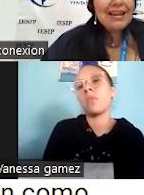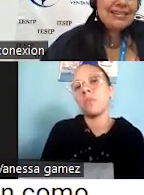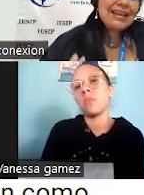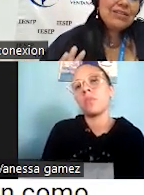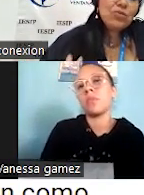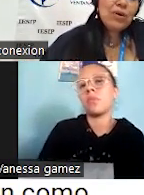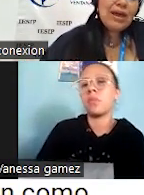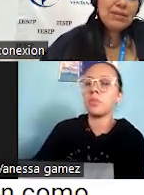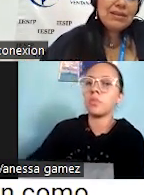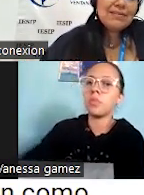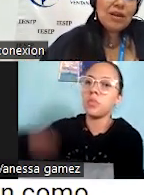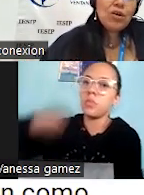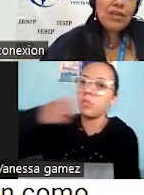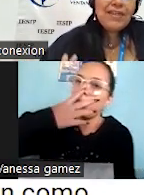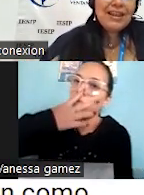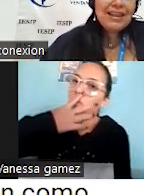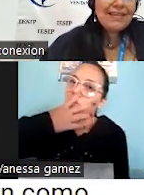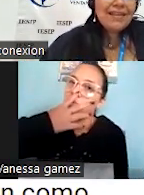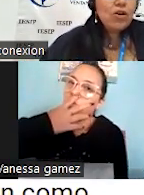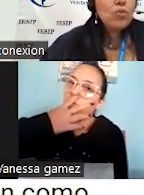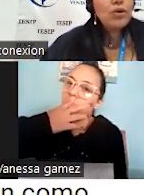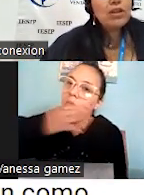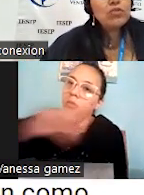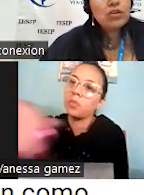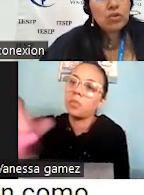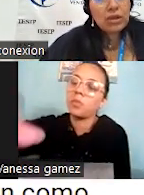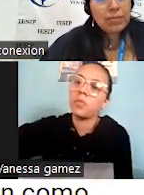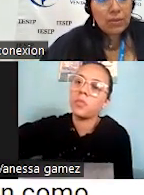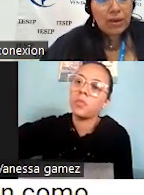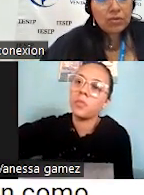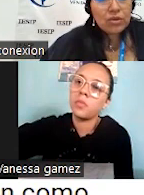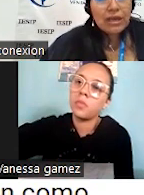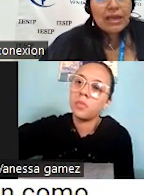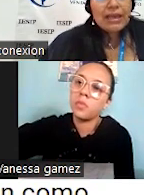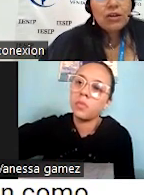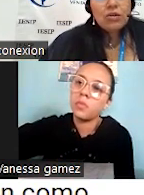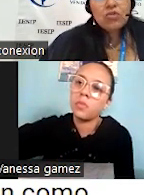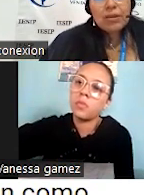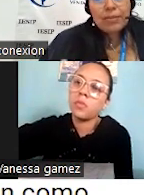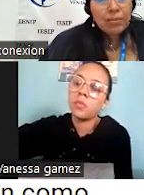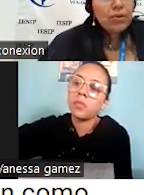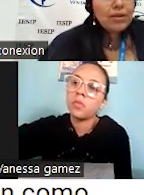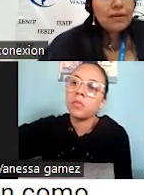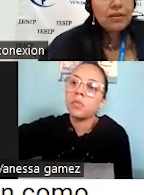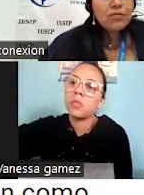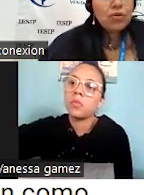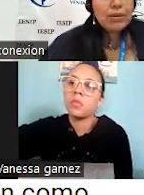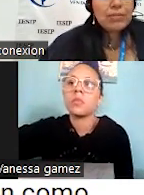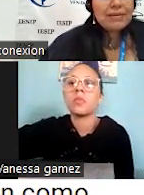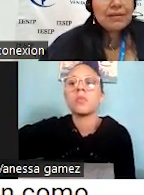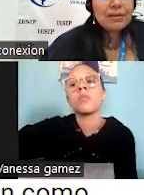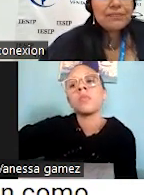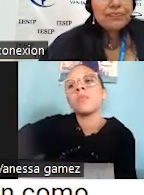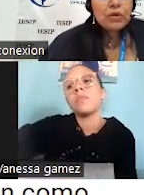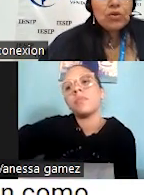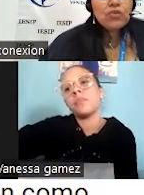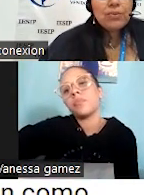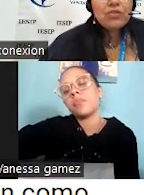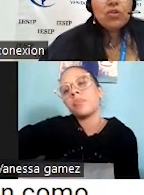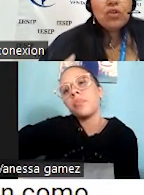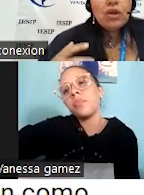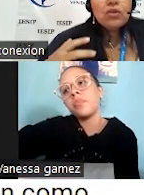Pueden ser tanto administrados desde el Estado como desde los sectores privados. Incluso también puede ser de forma mixta.